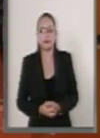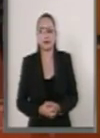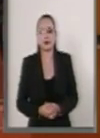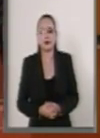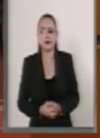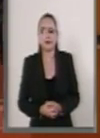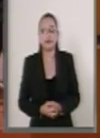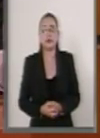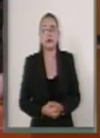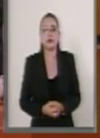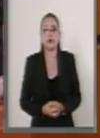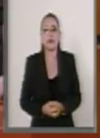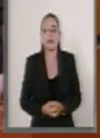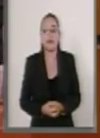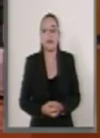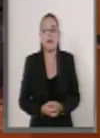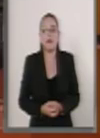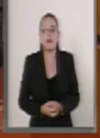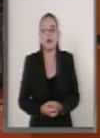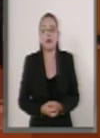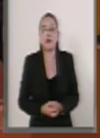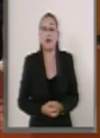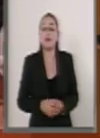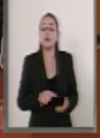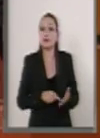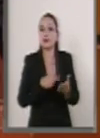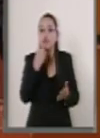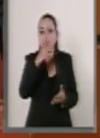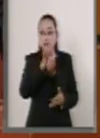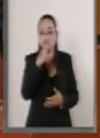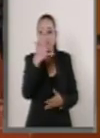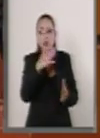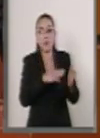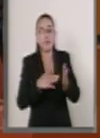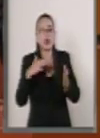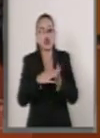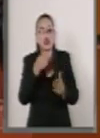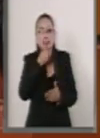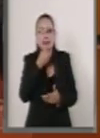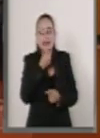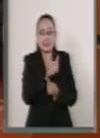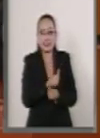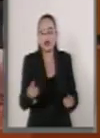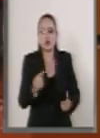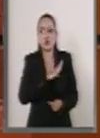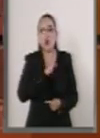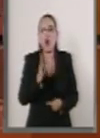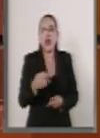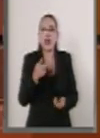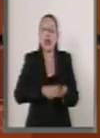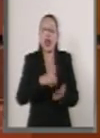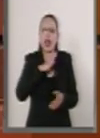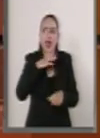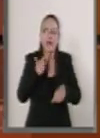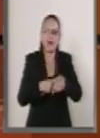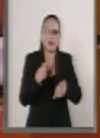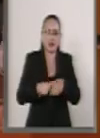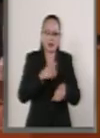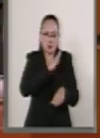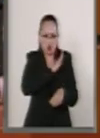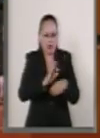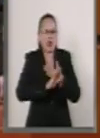se estima que 2.5 millones de infantes mueren cada año por enfermedad prevenible por